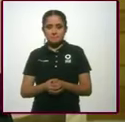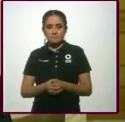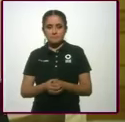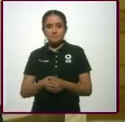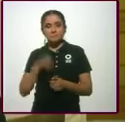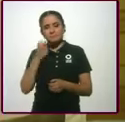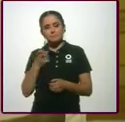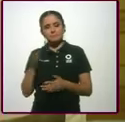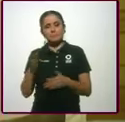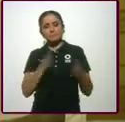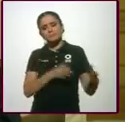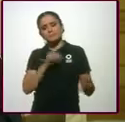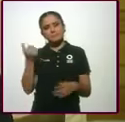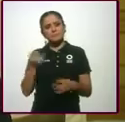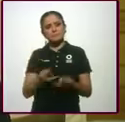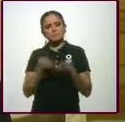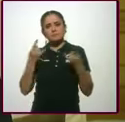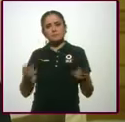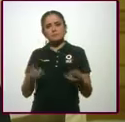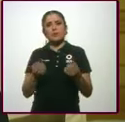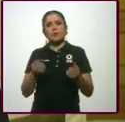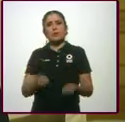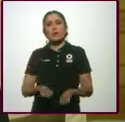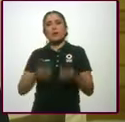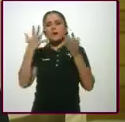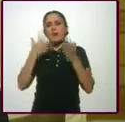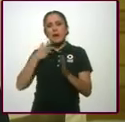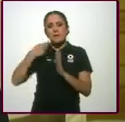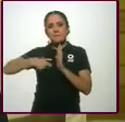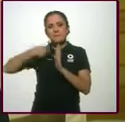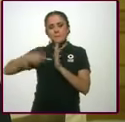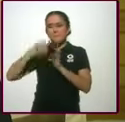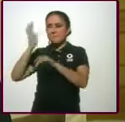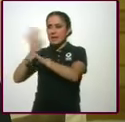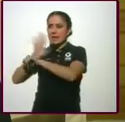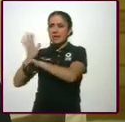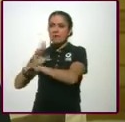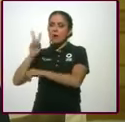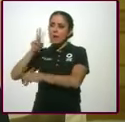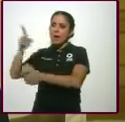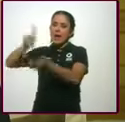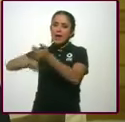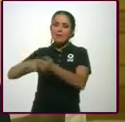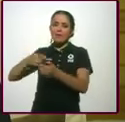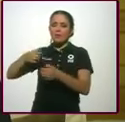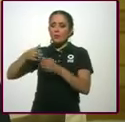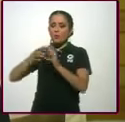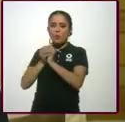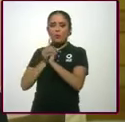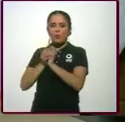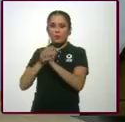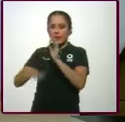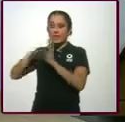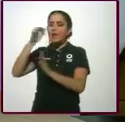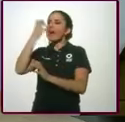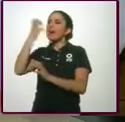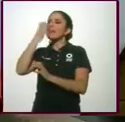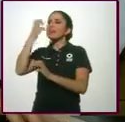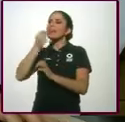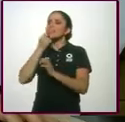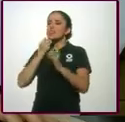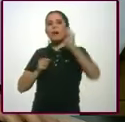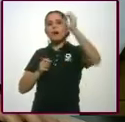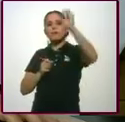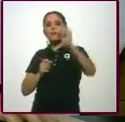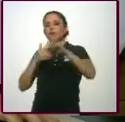historia que se hizo, ¿cuántas películas no habré visto yo y tú? ¿No? De la Lotería Nacional, de los niños gritones. dando la esfera. tal, tal, tal.